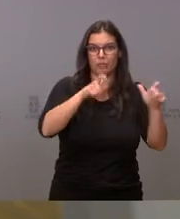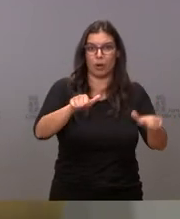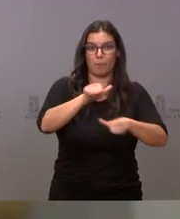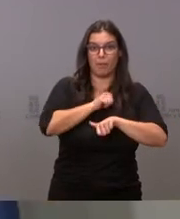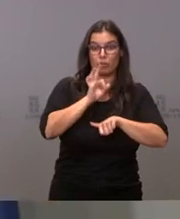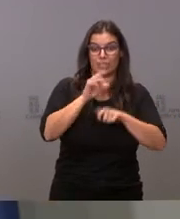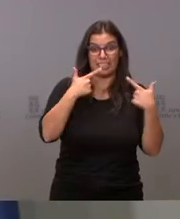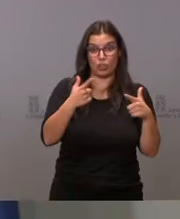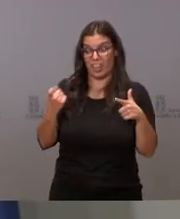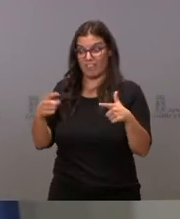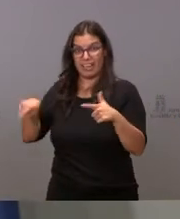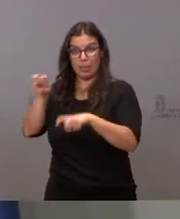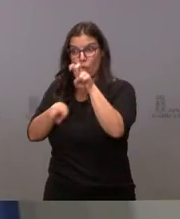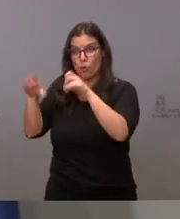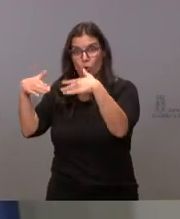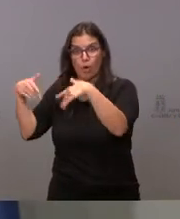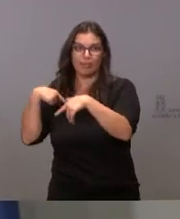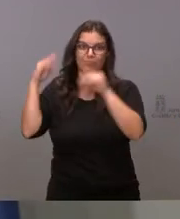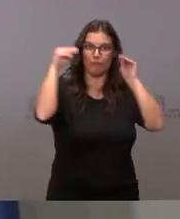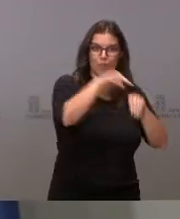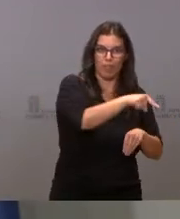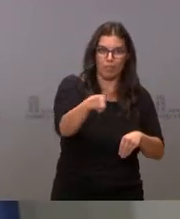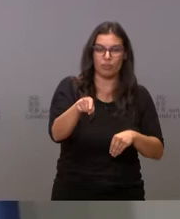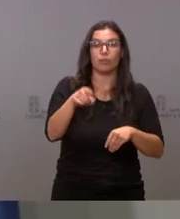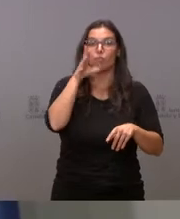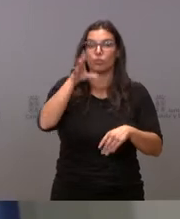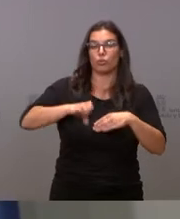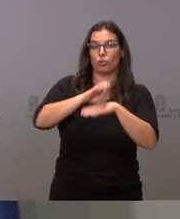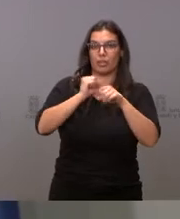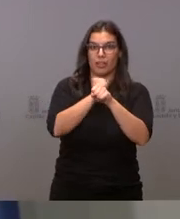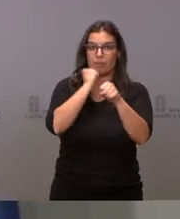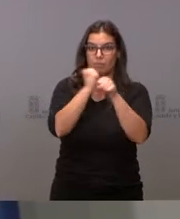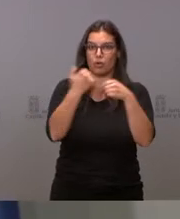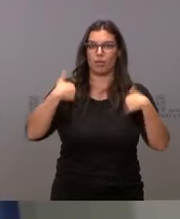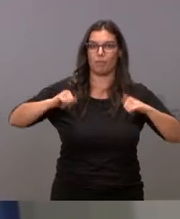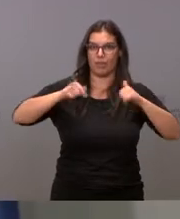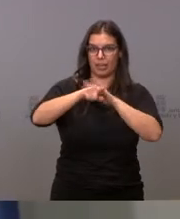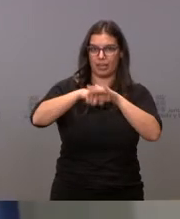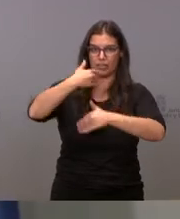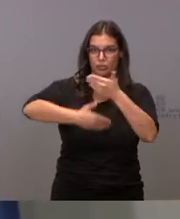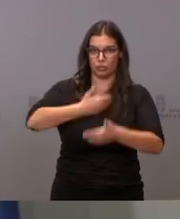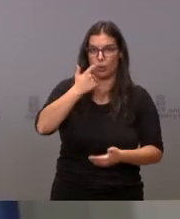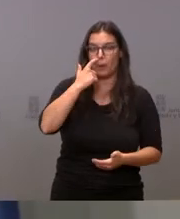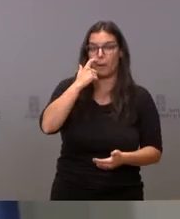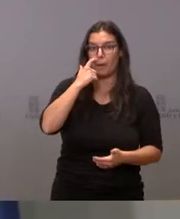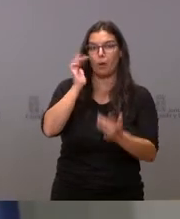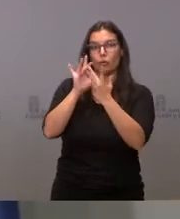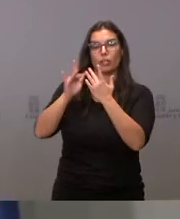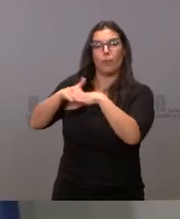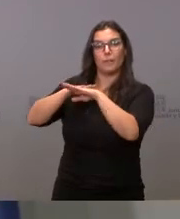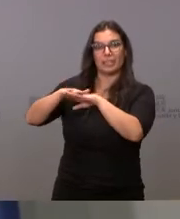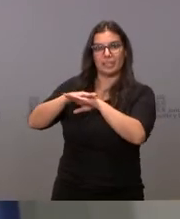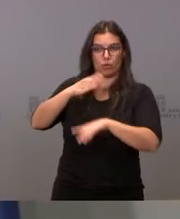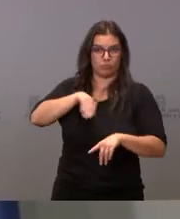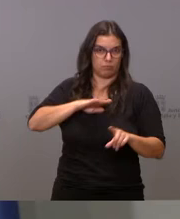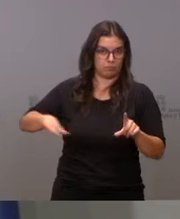sectores que ahora se necesitan. Para eso la Consejería de Empleo ya ha iniciado gestiones con el Ministerio a nivel